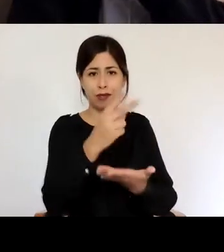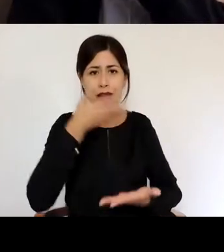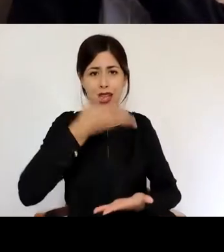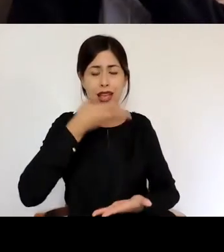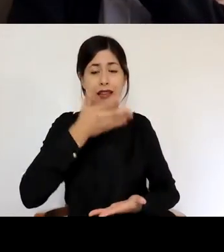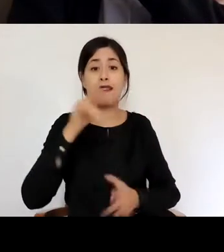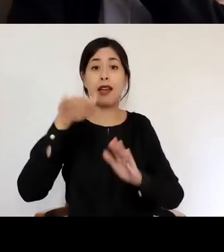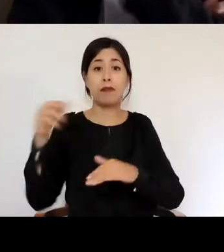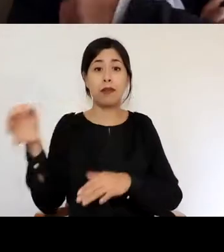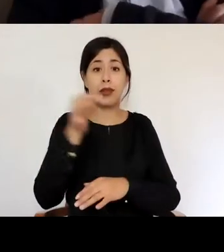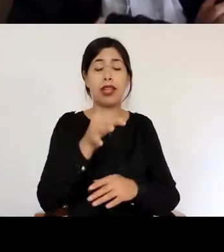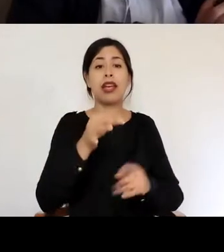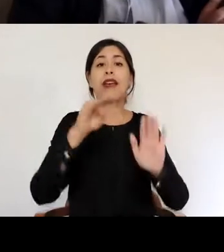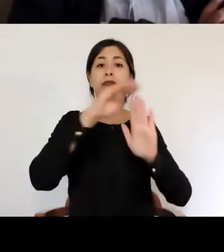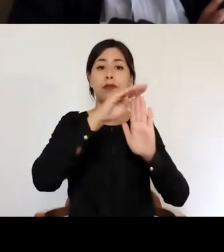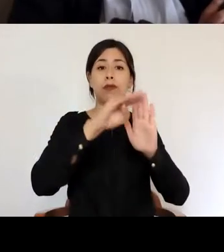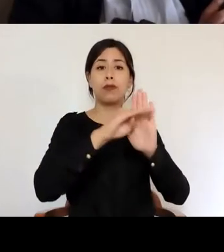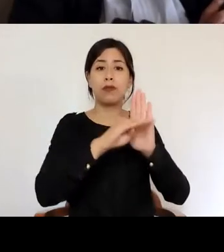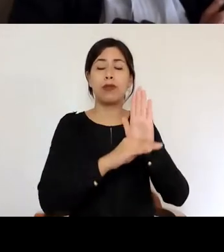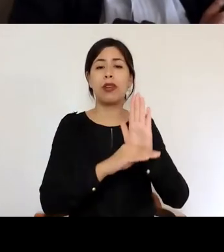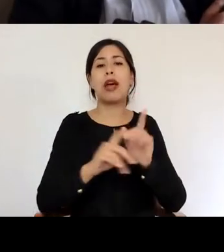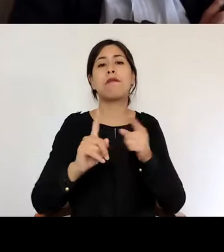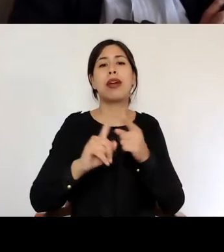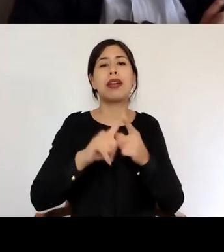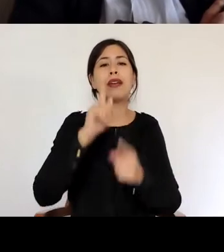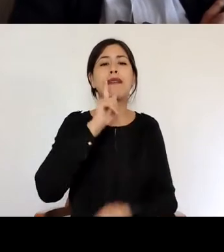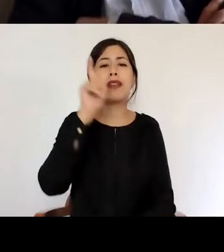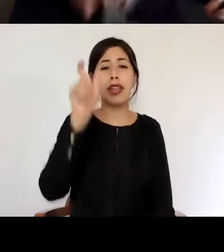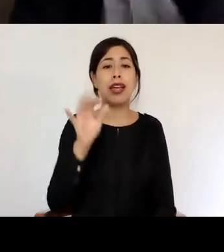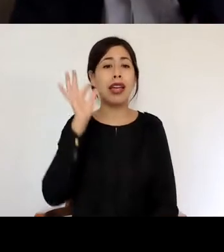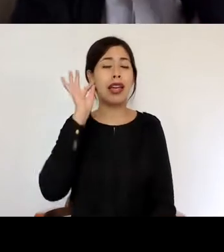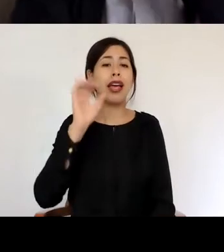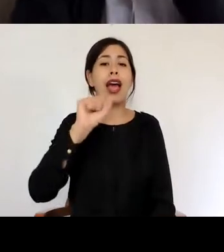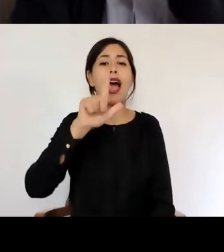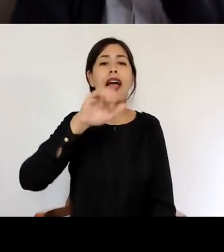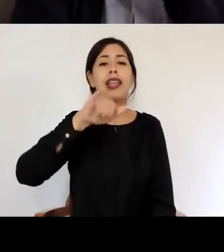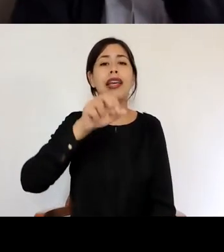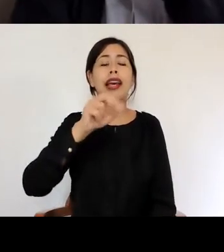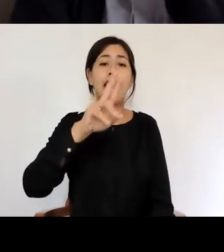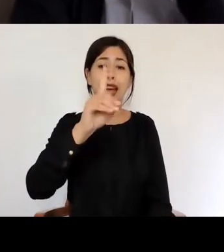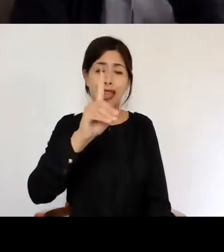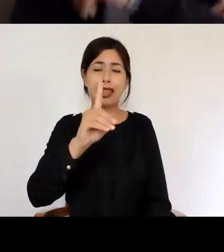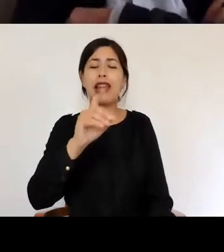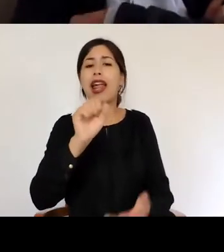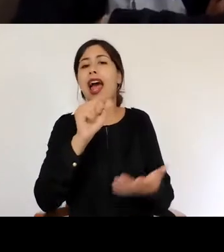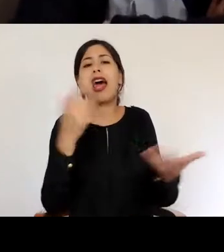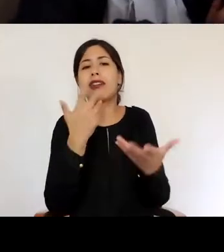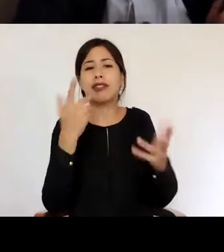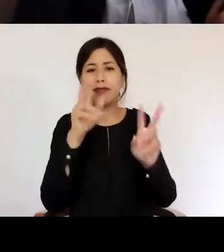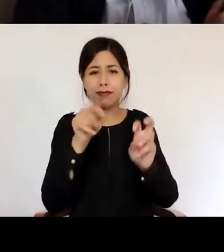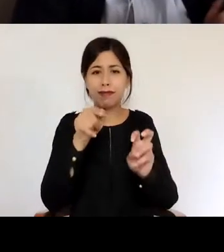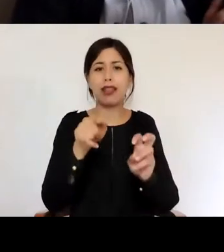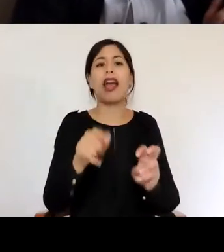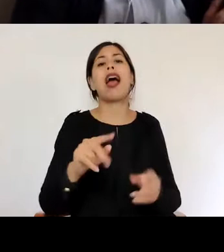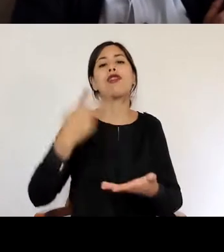teníamos programado la participación de Alejandra Candia, subsecretaria de Evaluación Social del Ministerio de Desarrollo Social y Familia. Alejandra, en estos